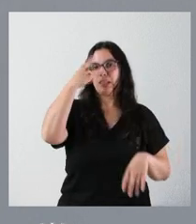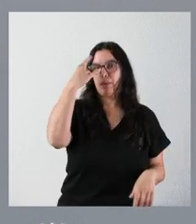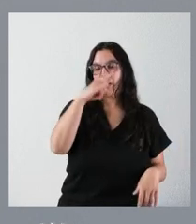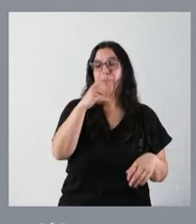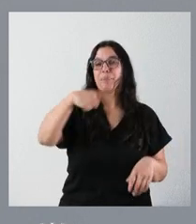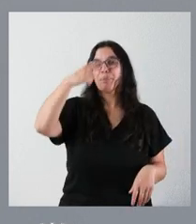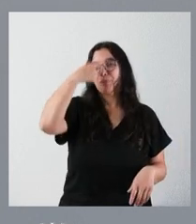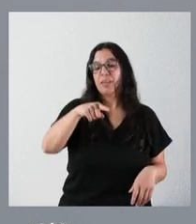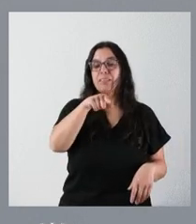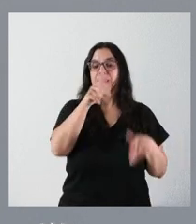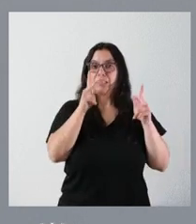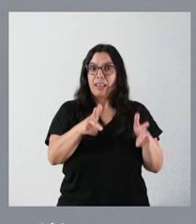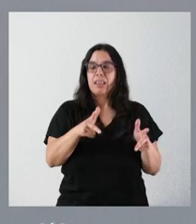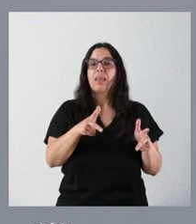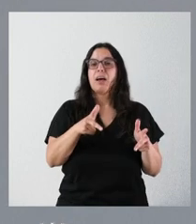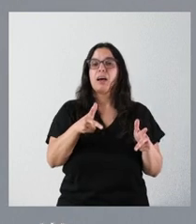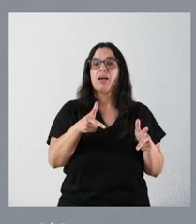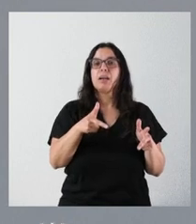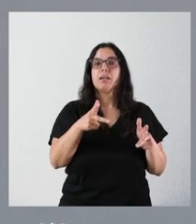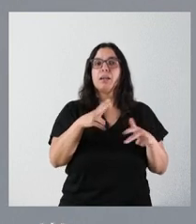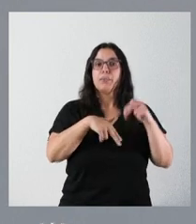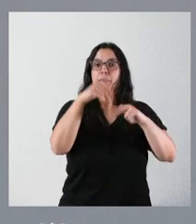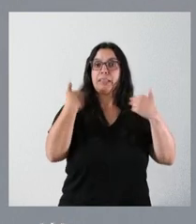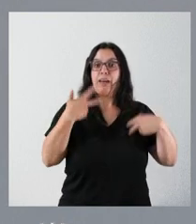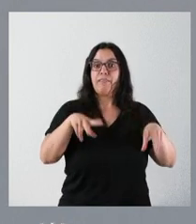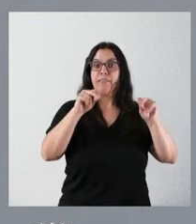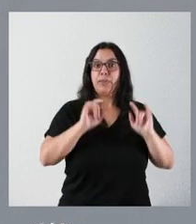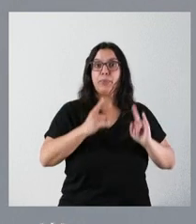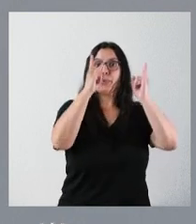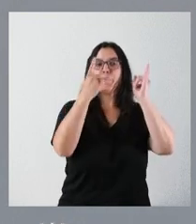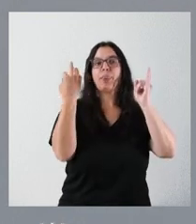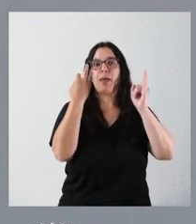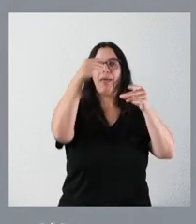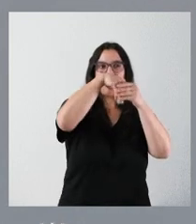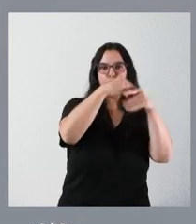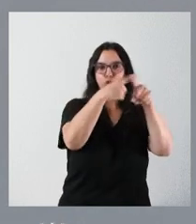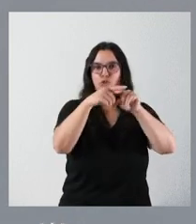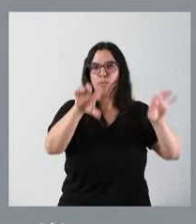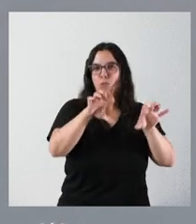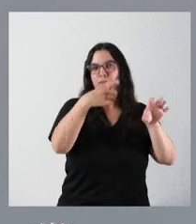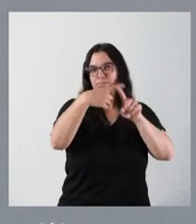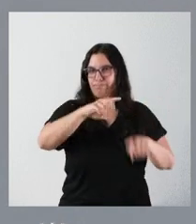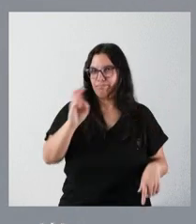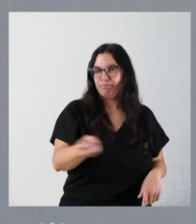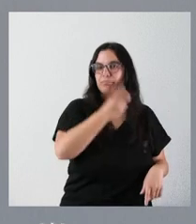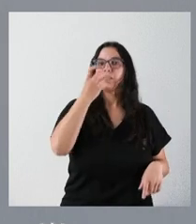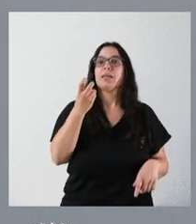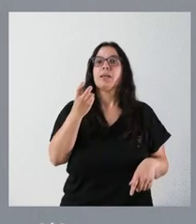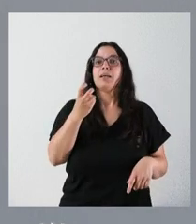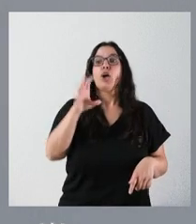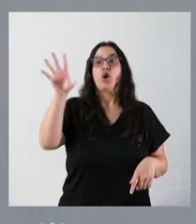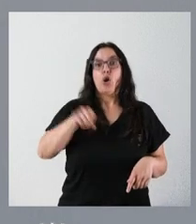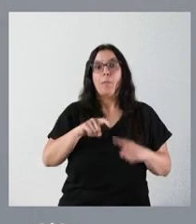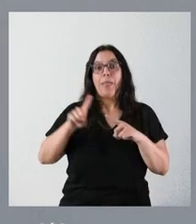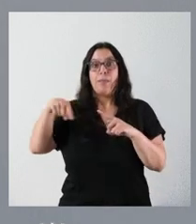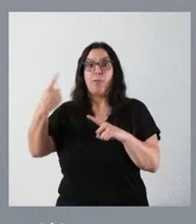Saben ustedes que esta residencia ha finalizado su construcción y procede, por tanto, su equipamiento. Siempre se equipan con posterioridad a construirse, porque, lógicamente,